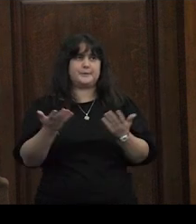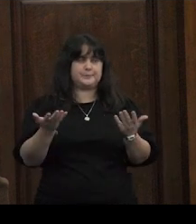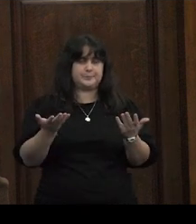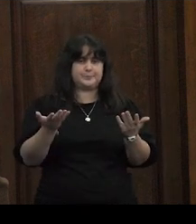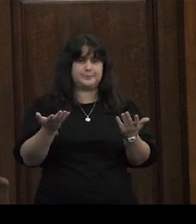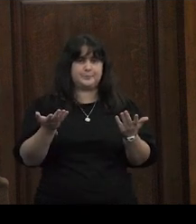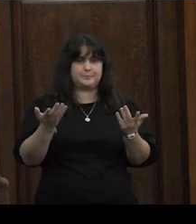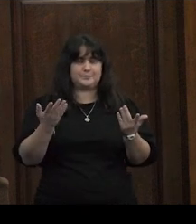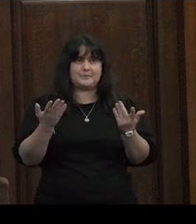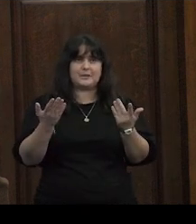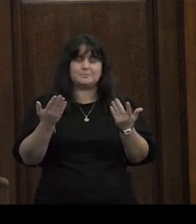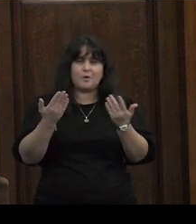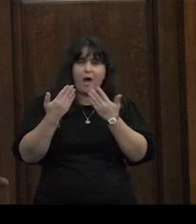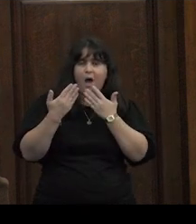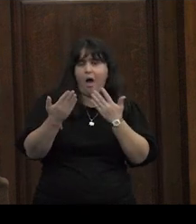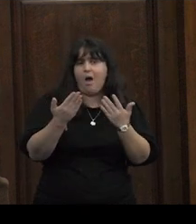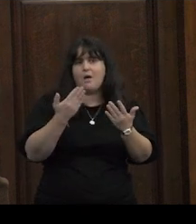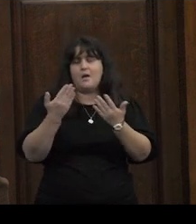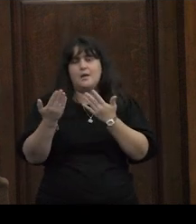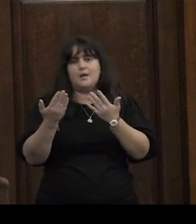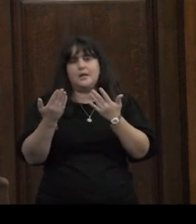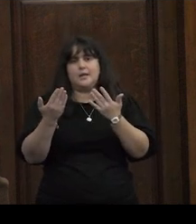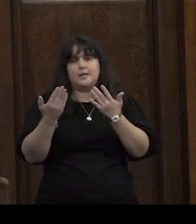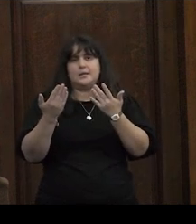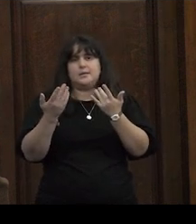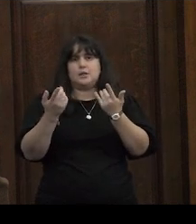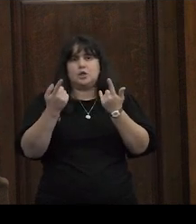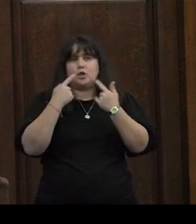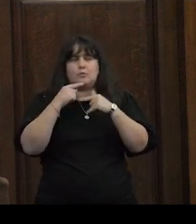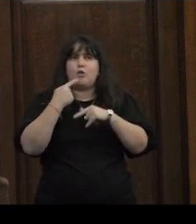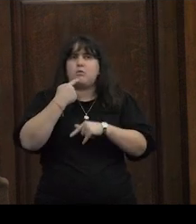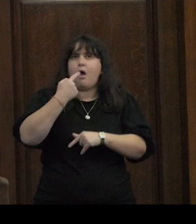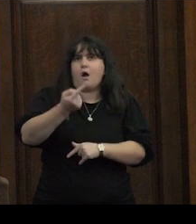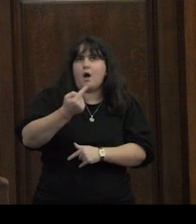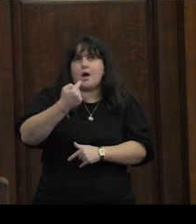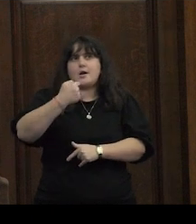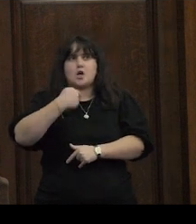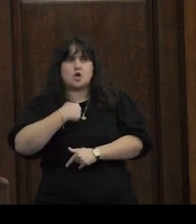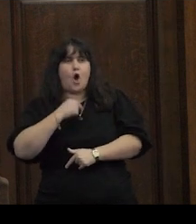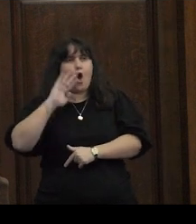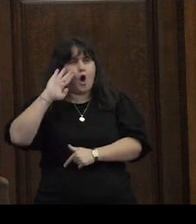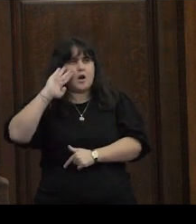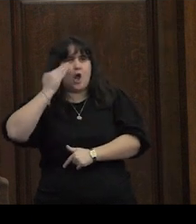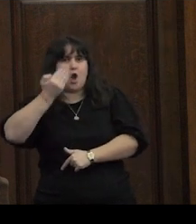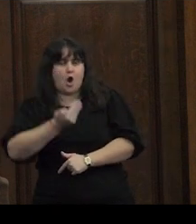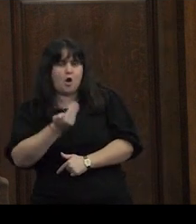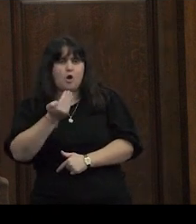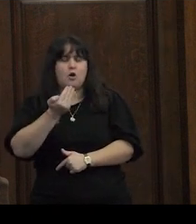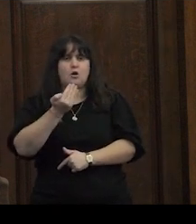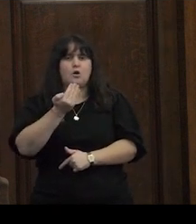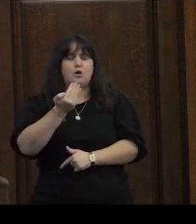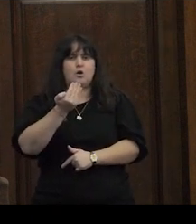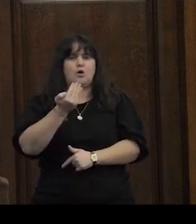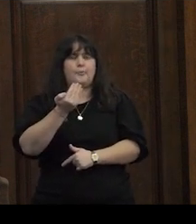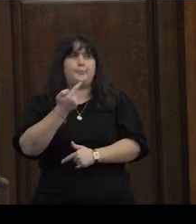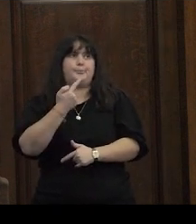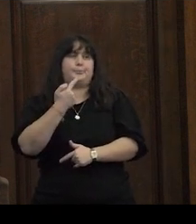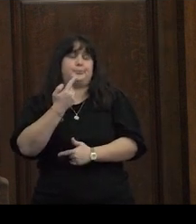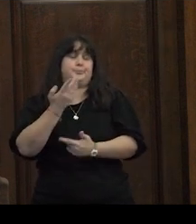desde discursos autodefinidos o reconocidos como